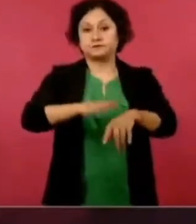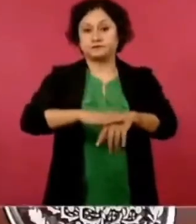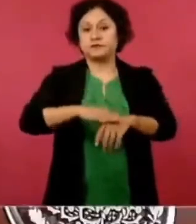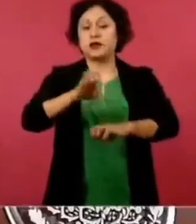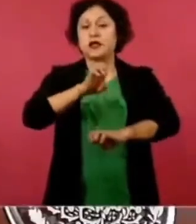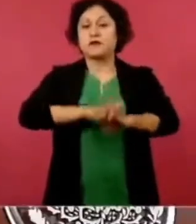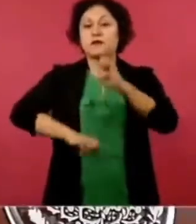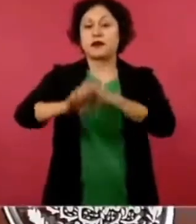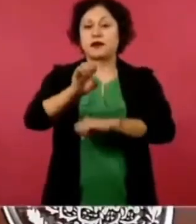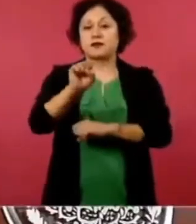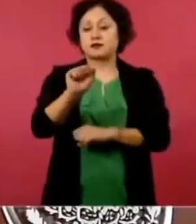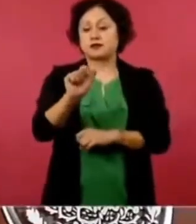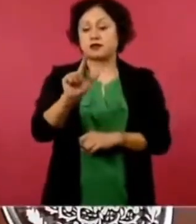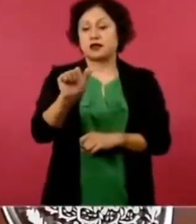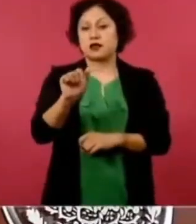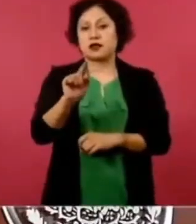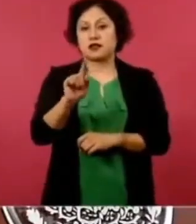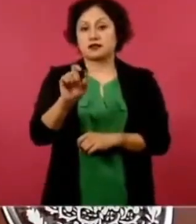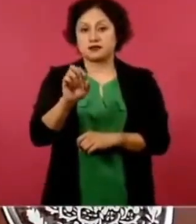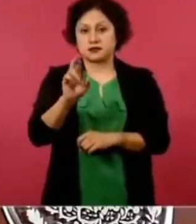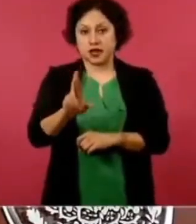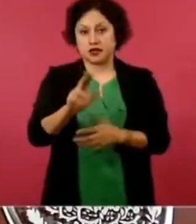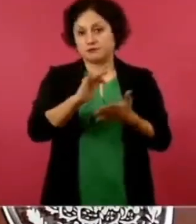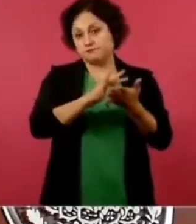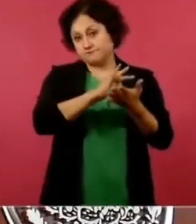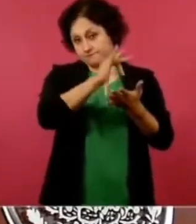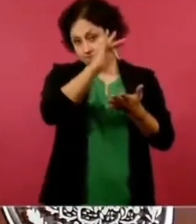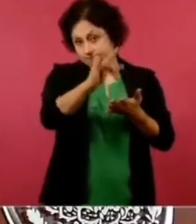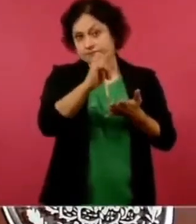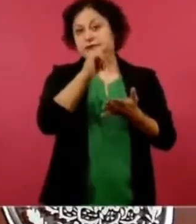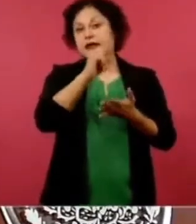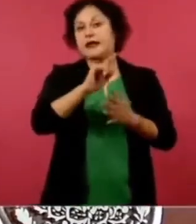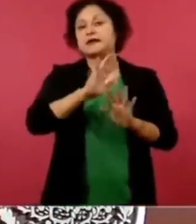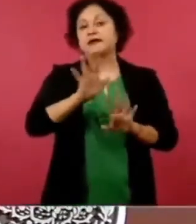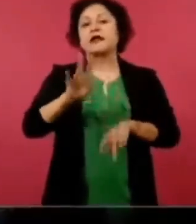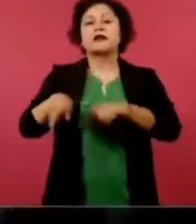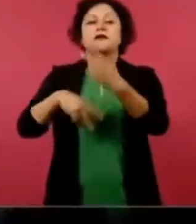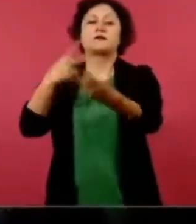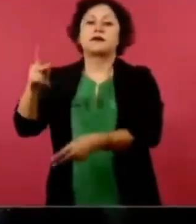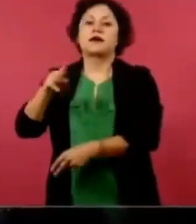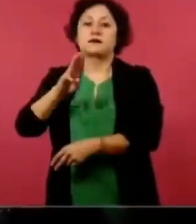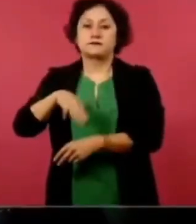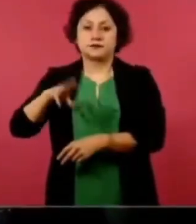ya está o va a ir allá a Michoacán. Gracias. Gracias. Gracias.